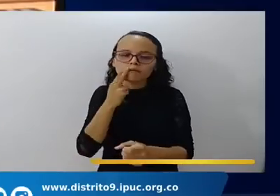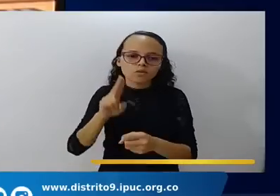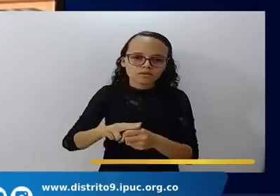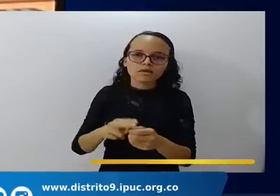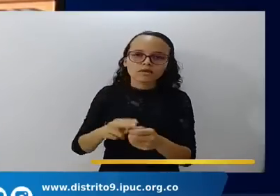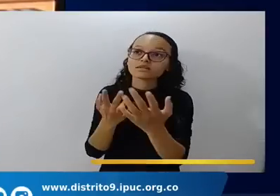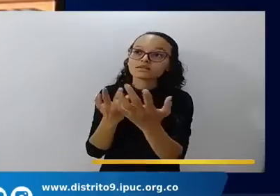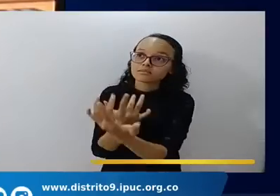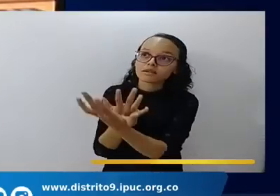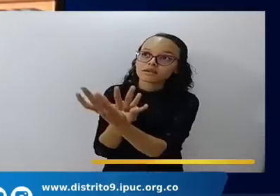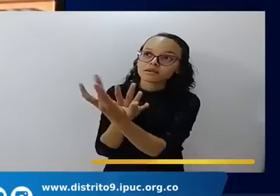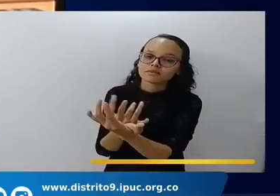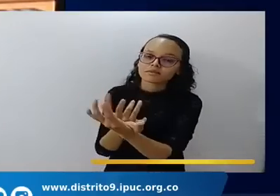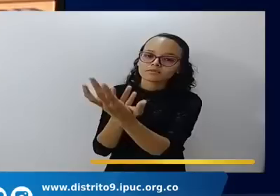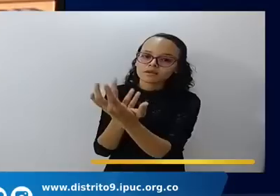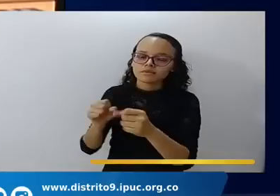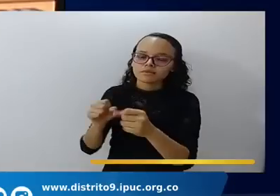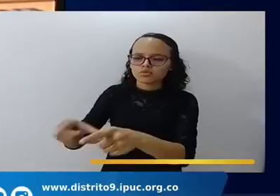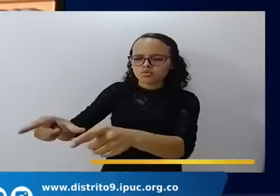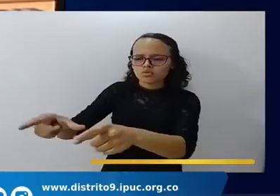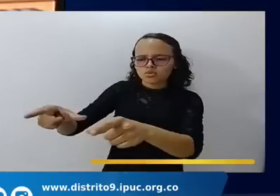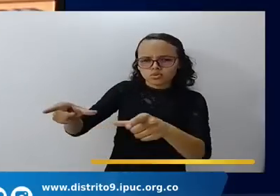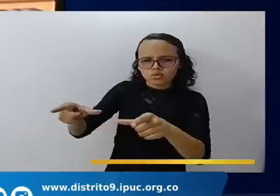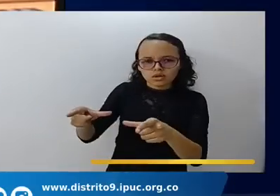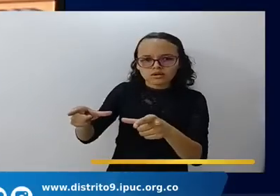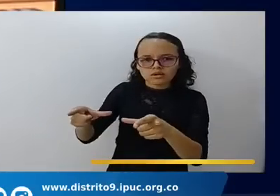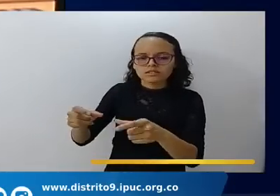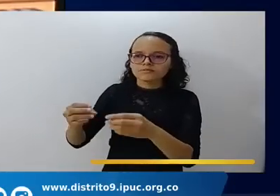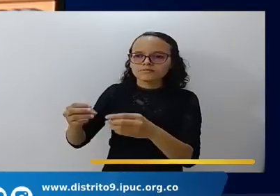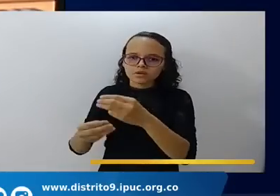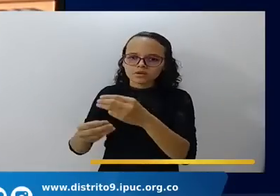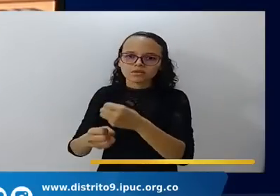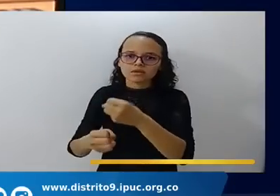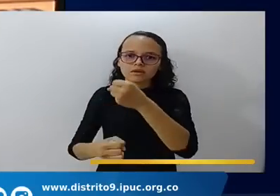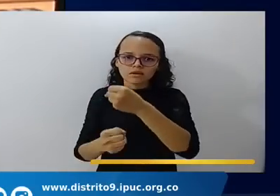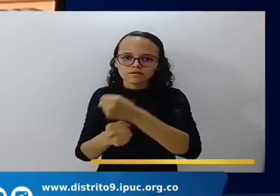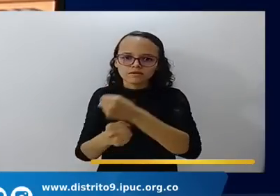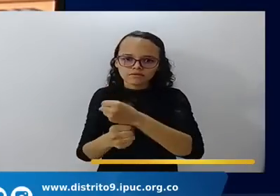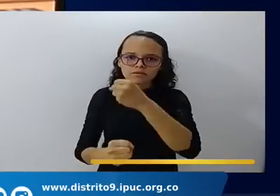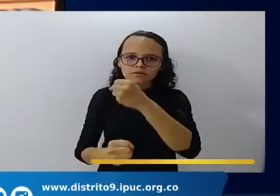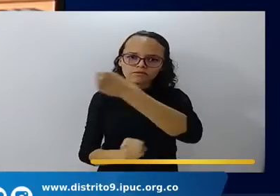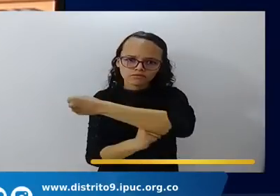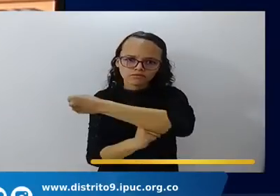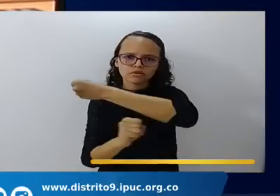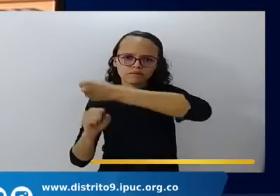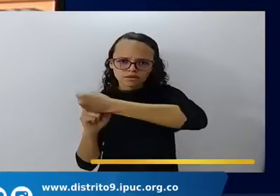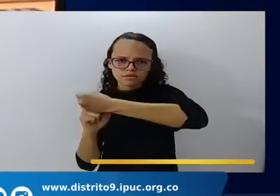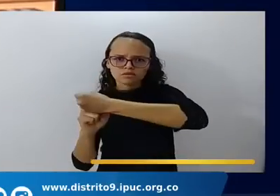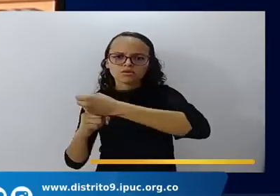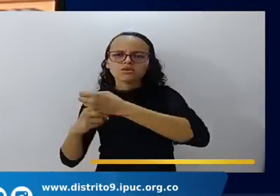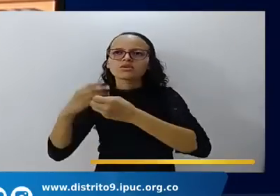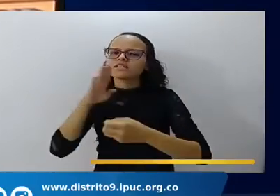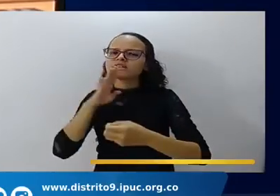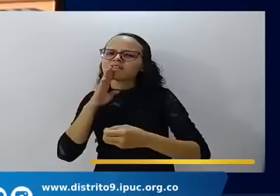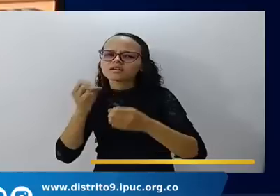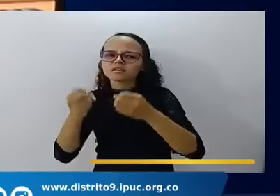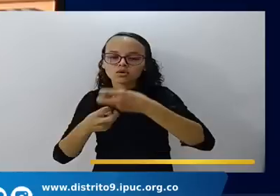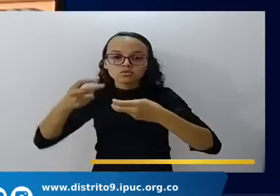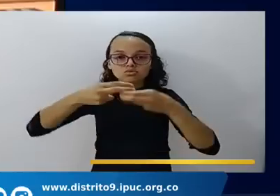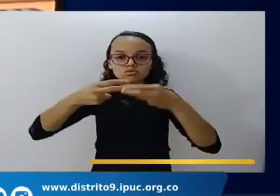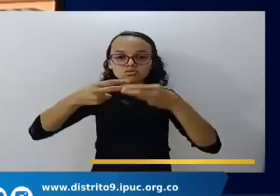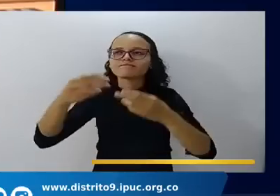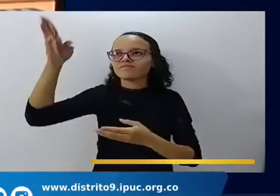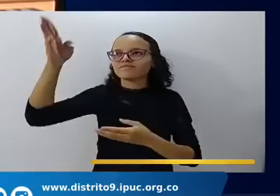esperaba la ciudad que tiene fundamentos, cuyo arquitecto y constructor es Dios.